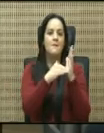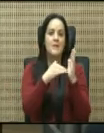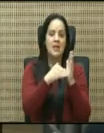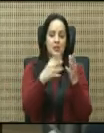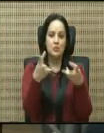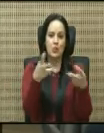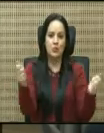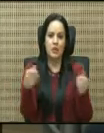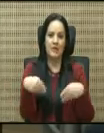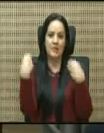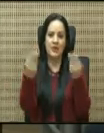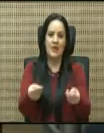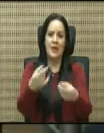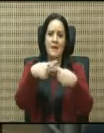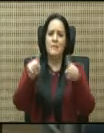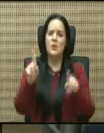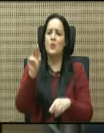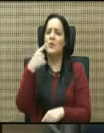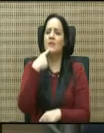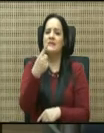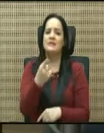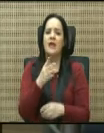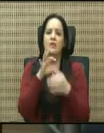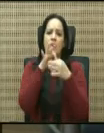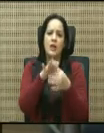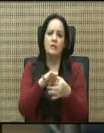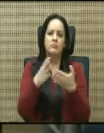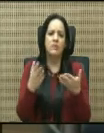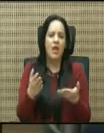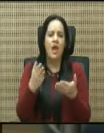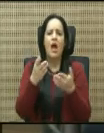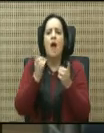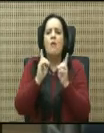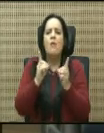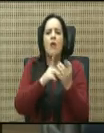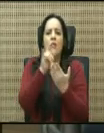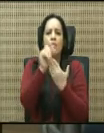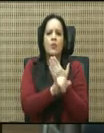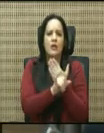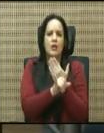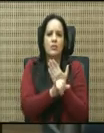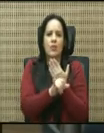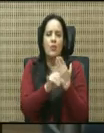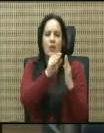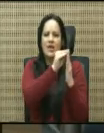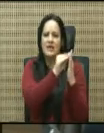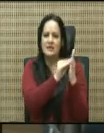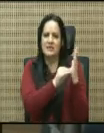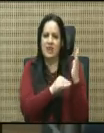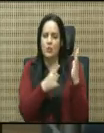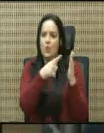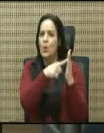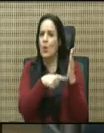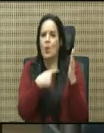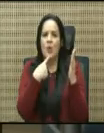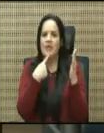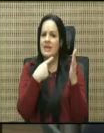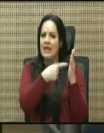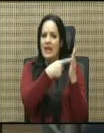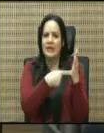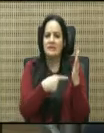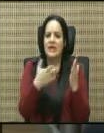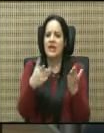indican con base en qué proyecto está eso, no nos especifican qué zonas. Es decir,